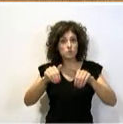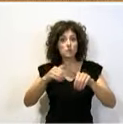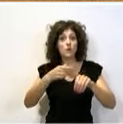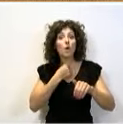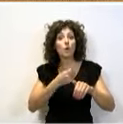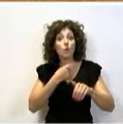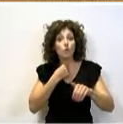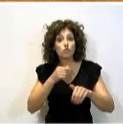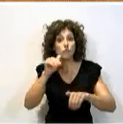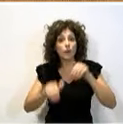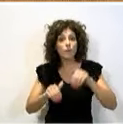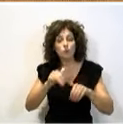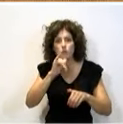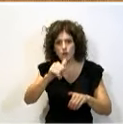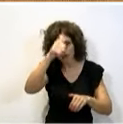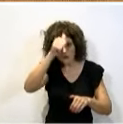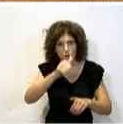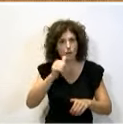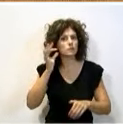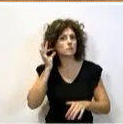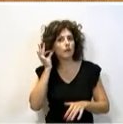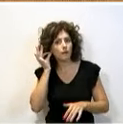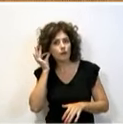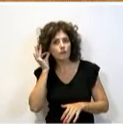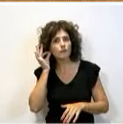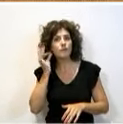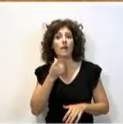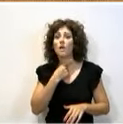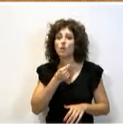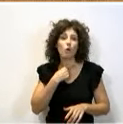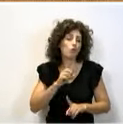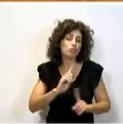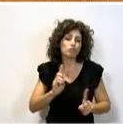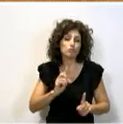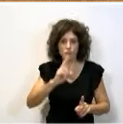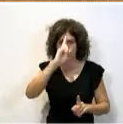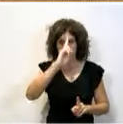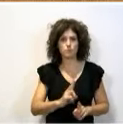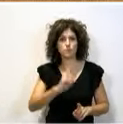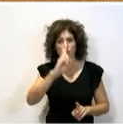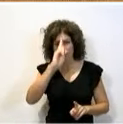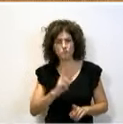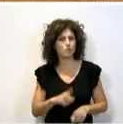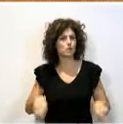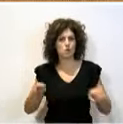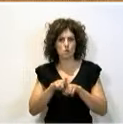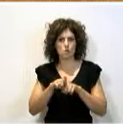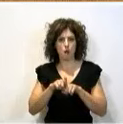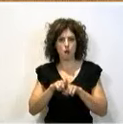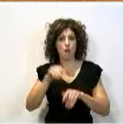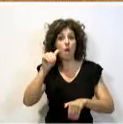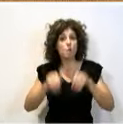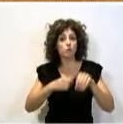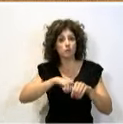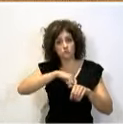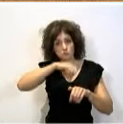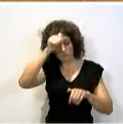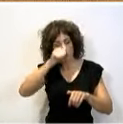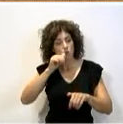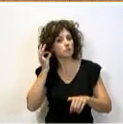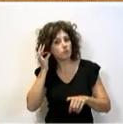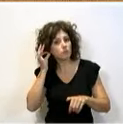lo que votan los riojanos y las riojanas y cuando no nos gusta. Cuando nos gusta lo que votan los españoles y las españolas